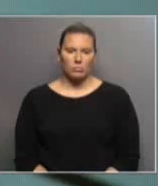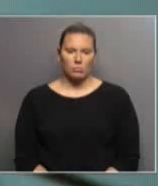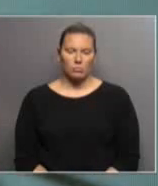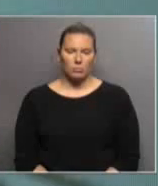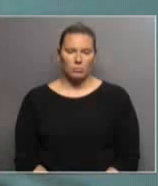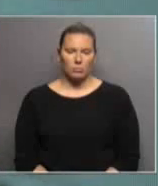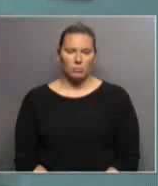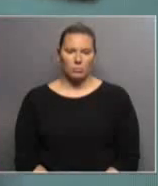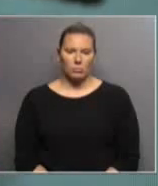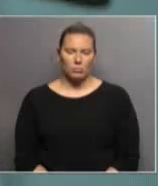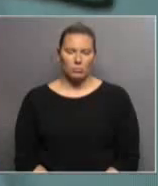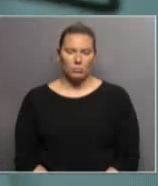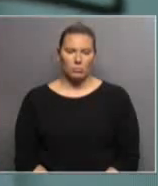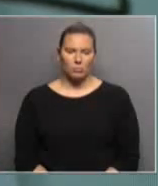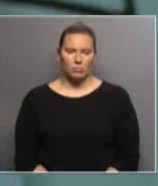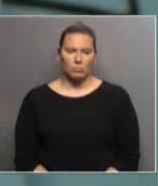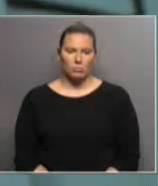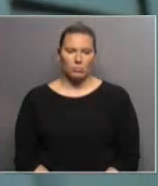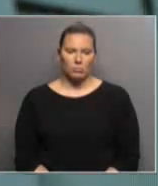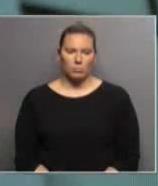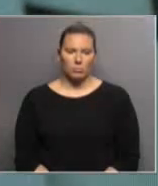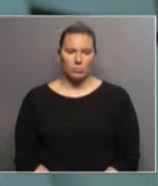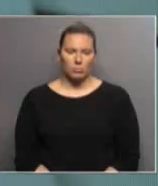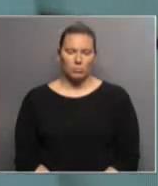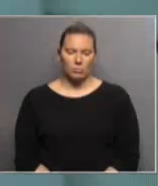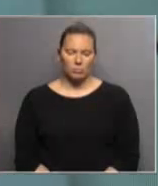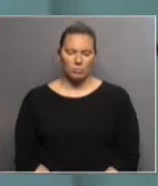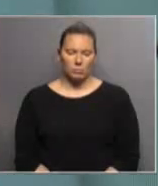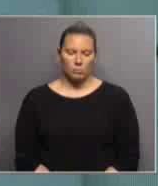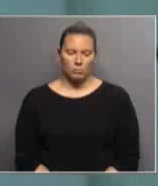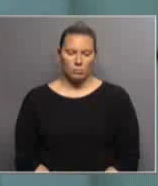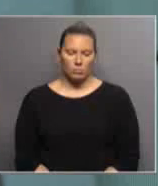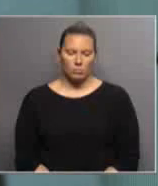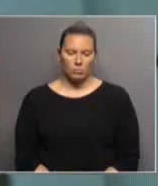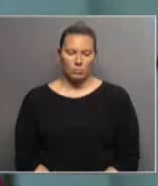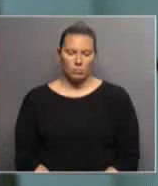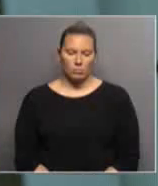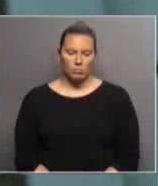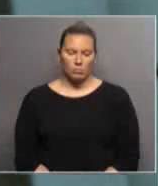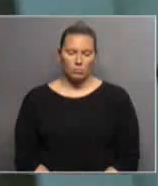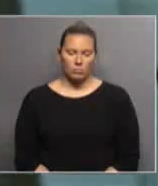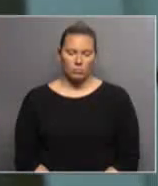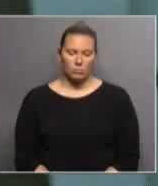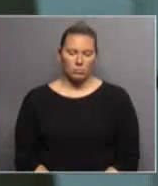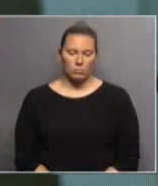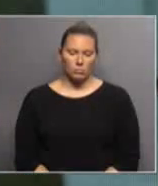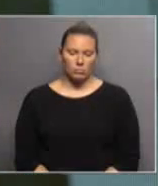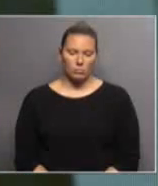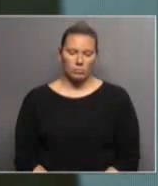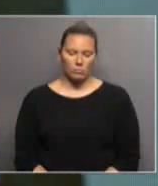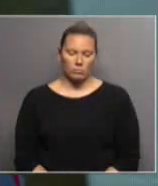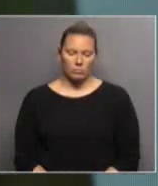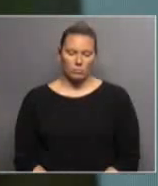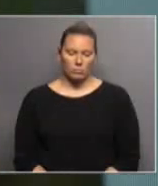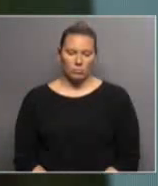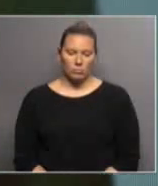aprender el español, como segunda lengua, depende, los sordos profundos, muy difícil que logren